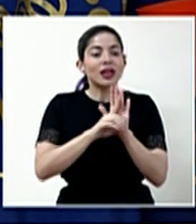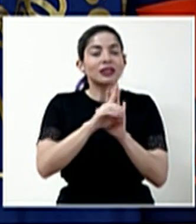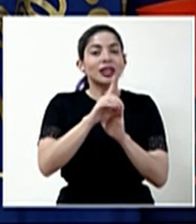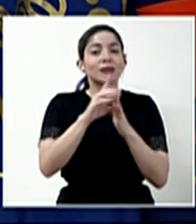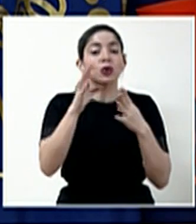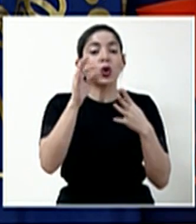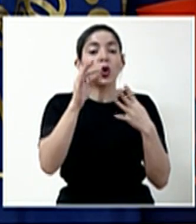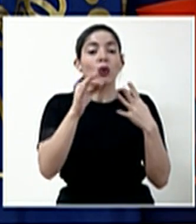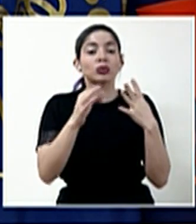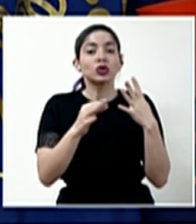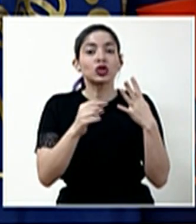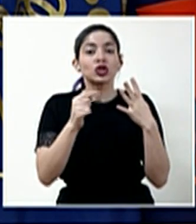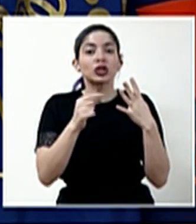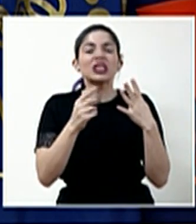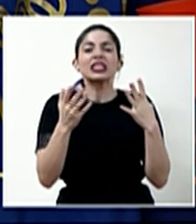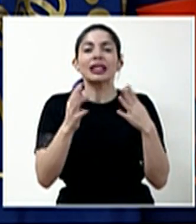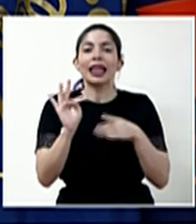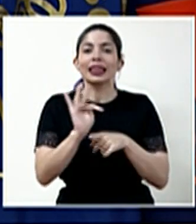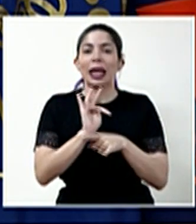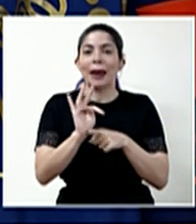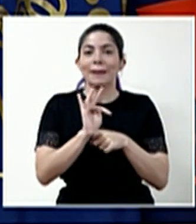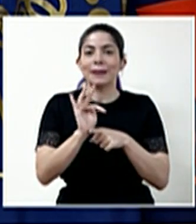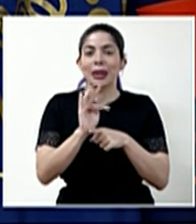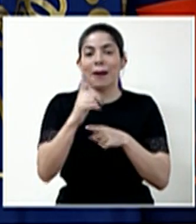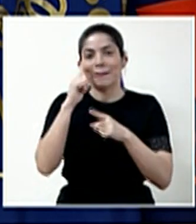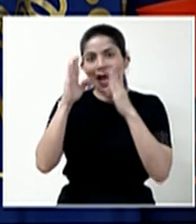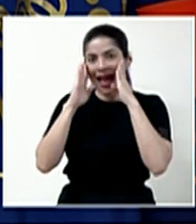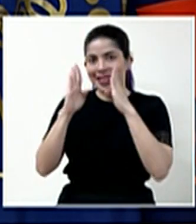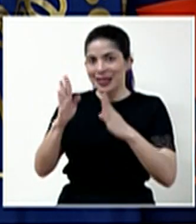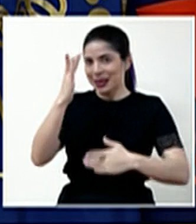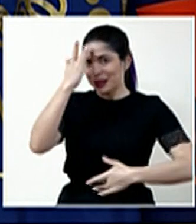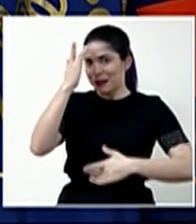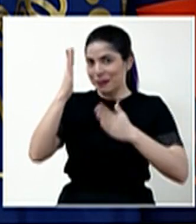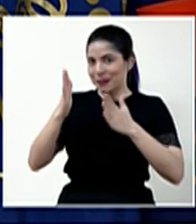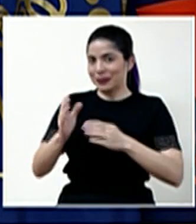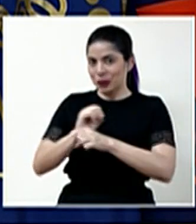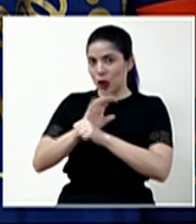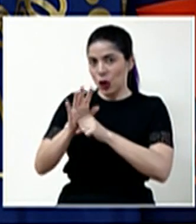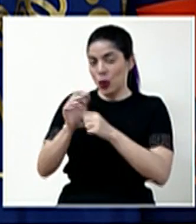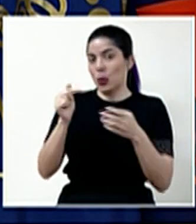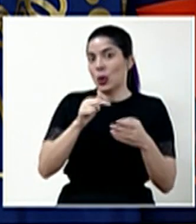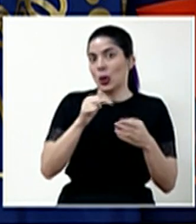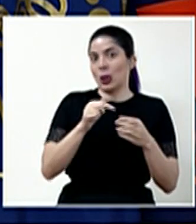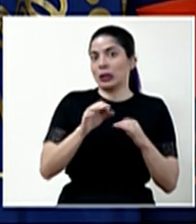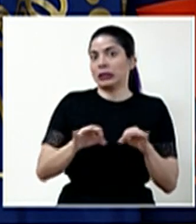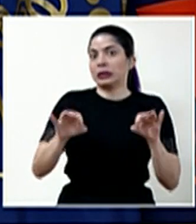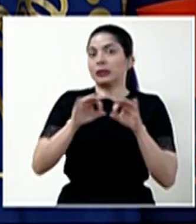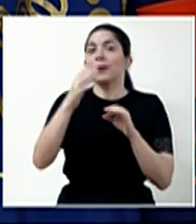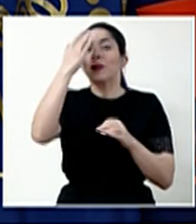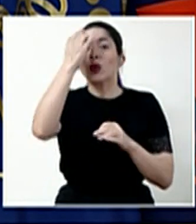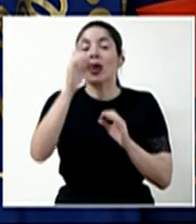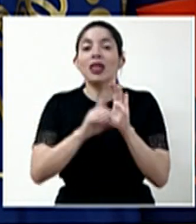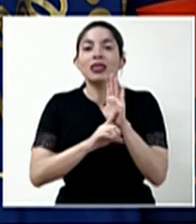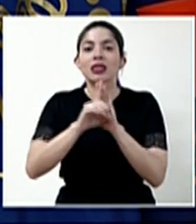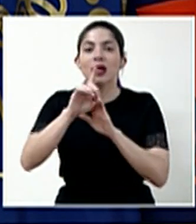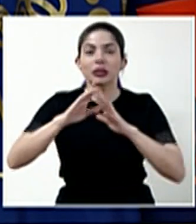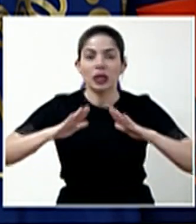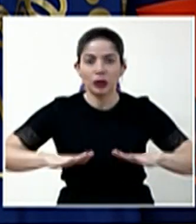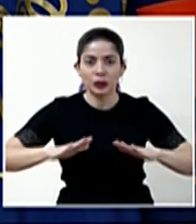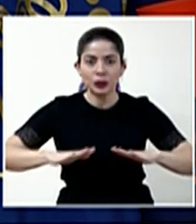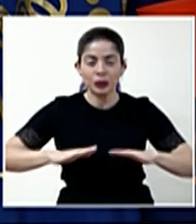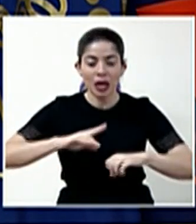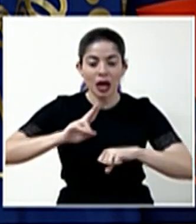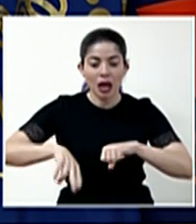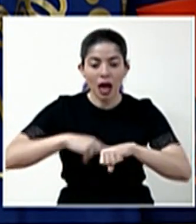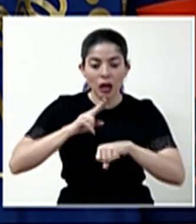opciones terapéuticas para tratar pacientes COVID-19. Y estamos hablando del desarrollo local, el desarrollo